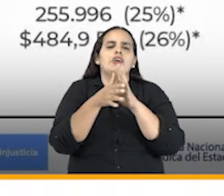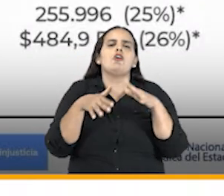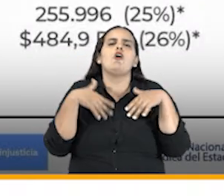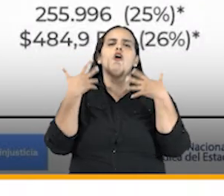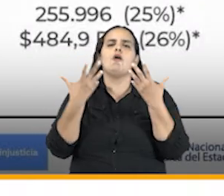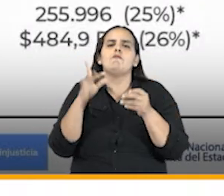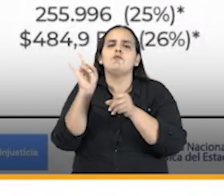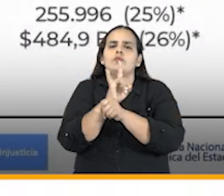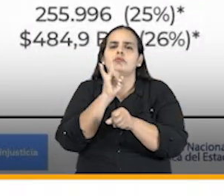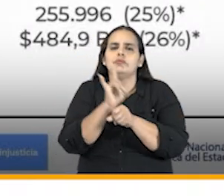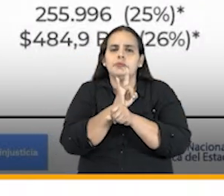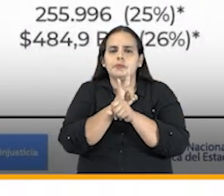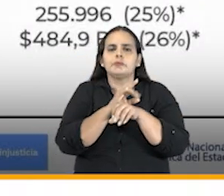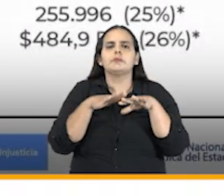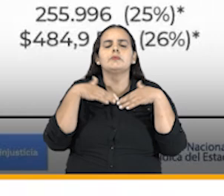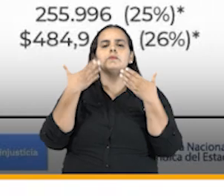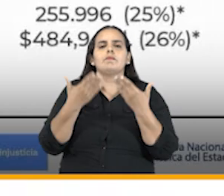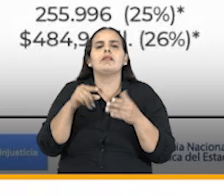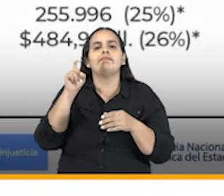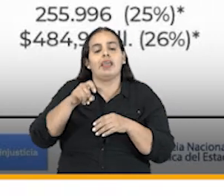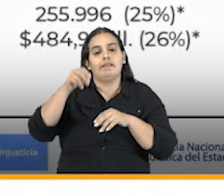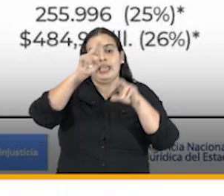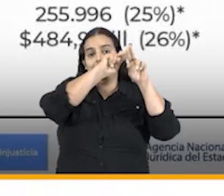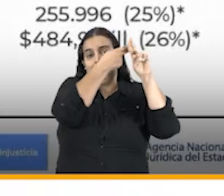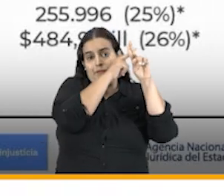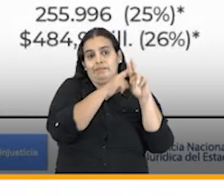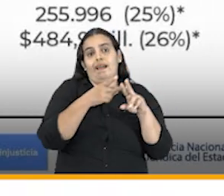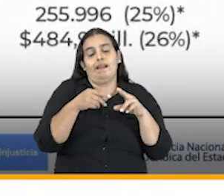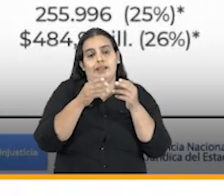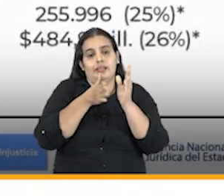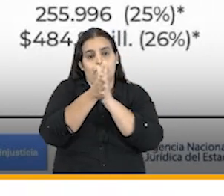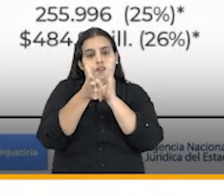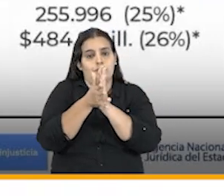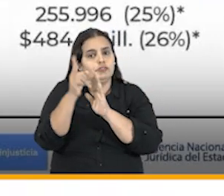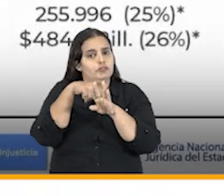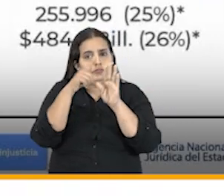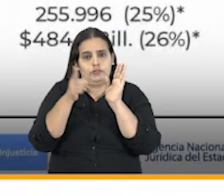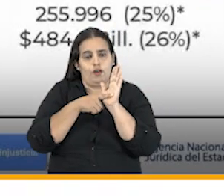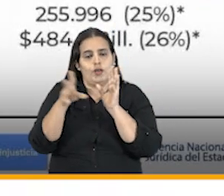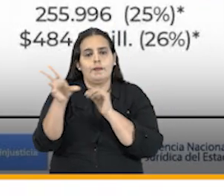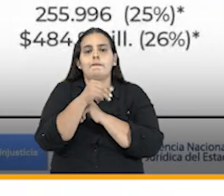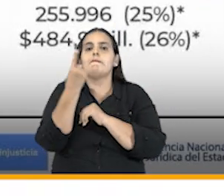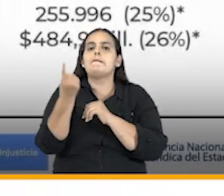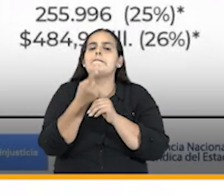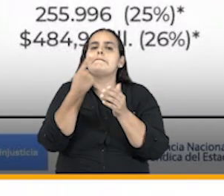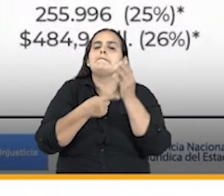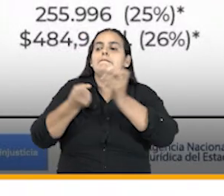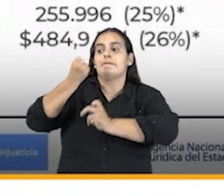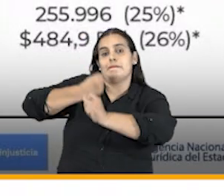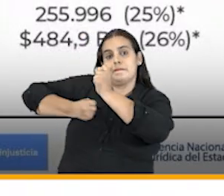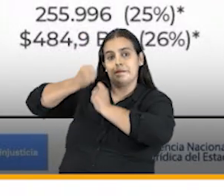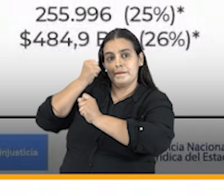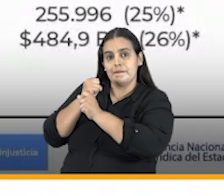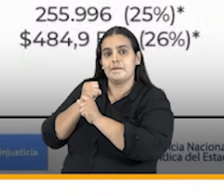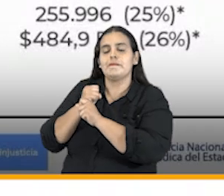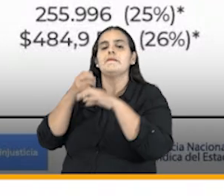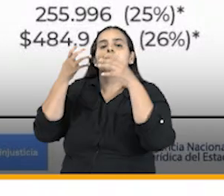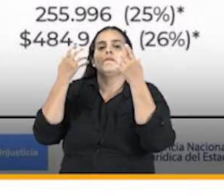de cómo utilizarlas y cómo interpretar la información que hay en los mismos con las 20 entidades trabajadas el año pasado